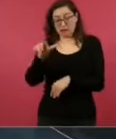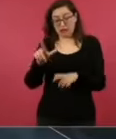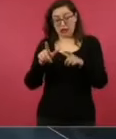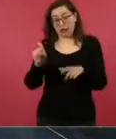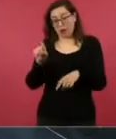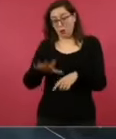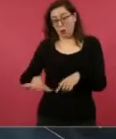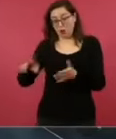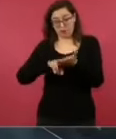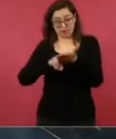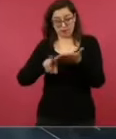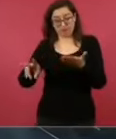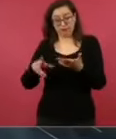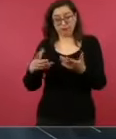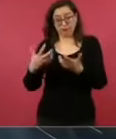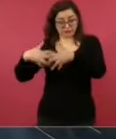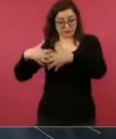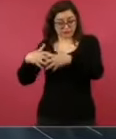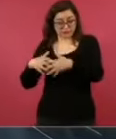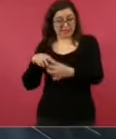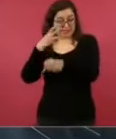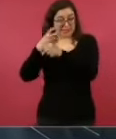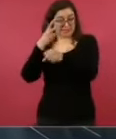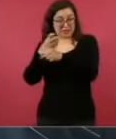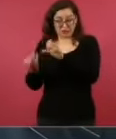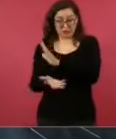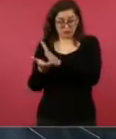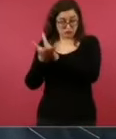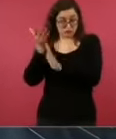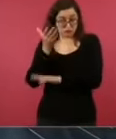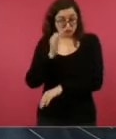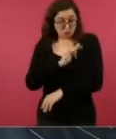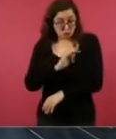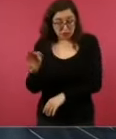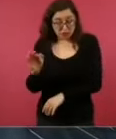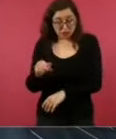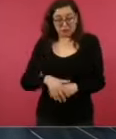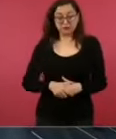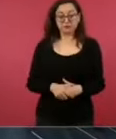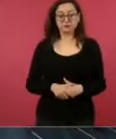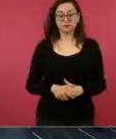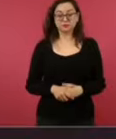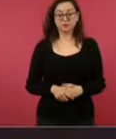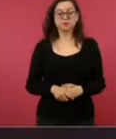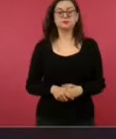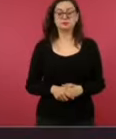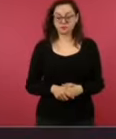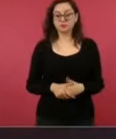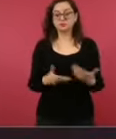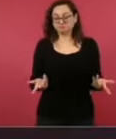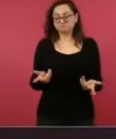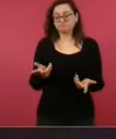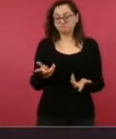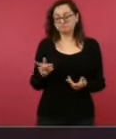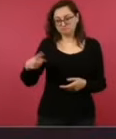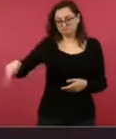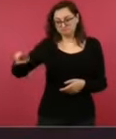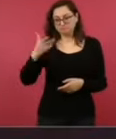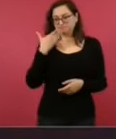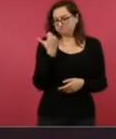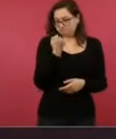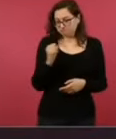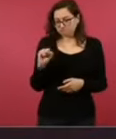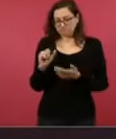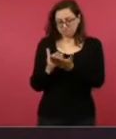Miren, los especialistas sostienen que es viable. Incluso